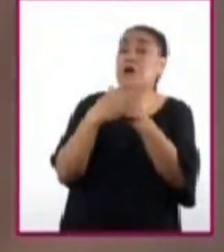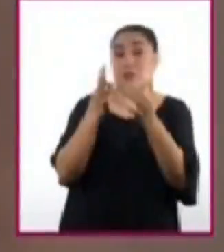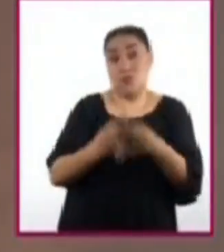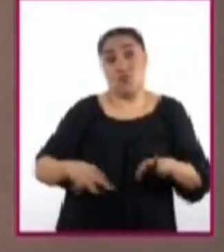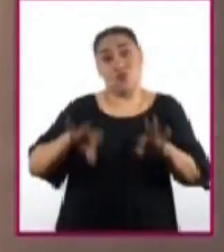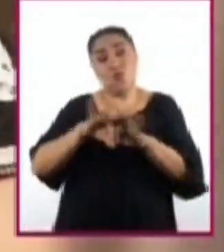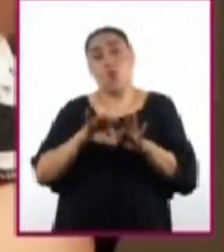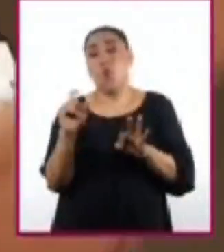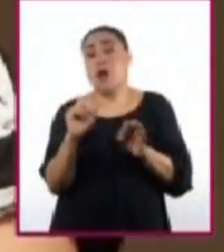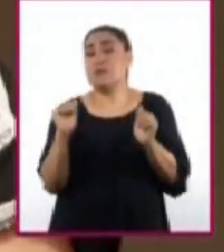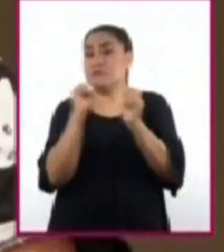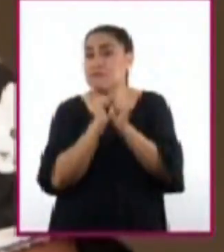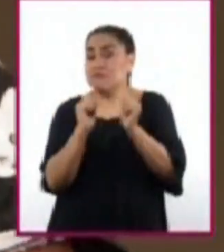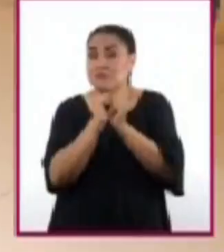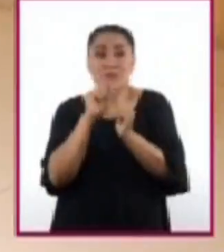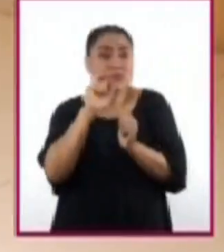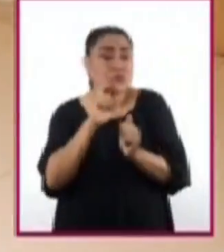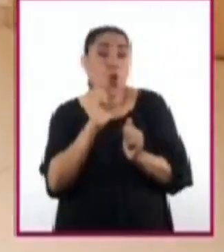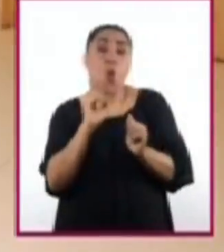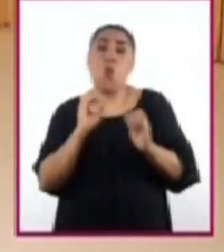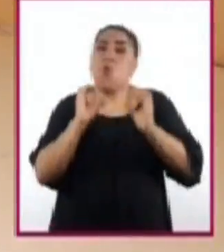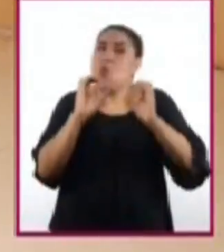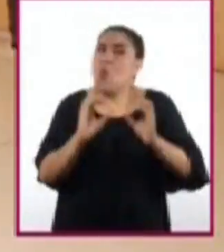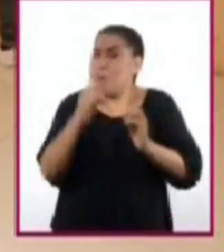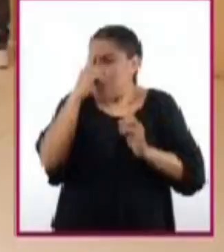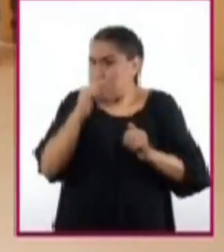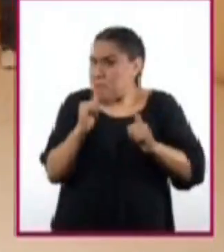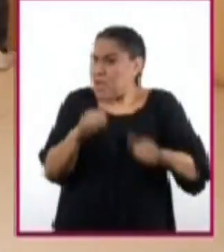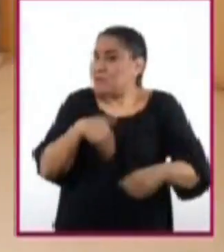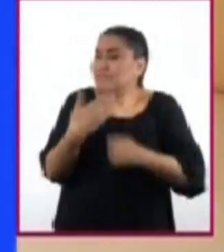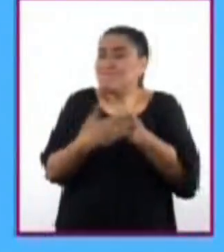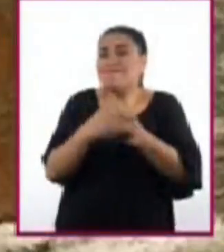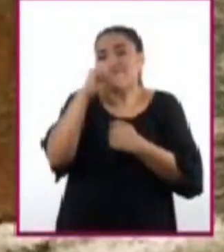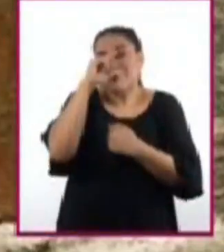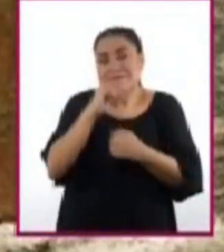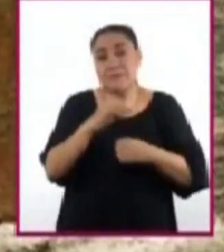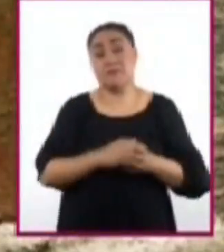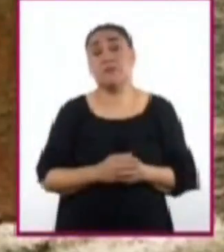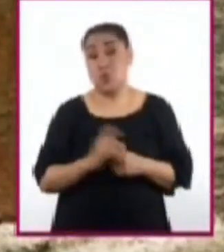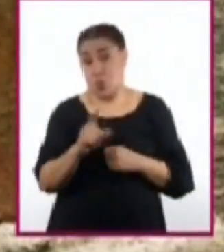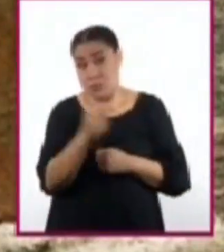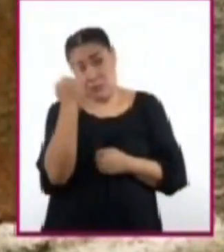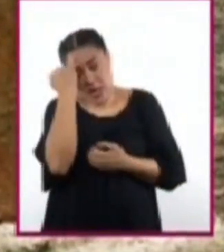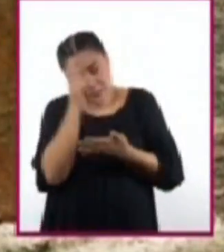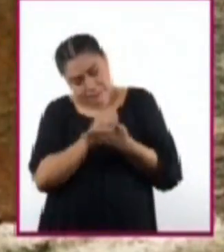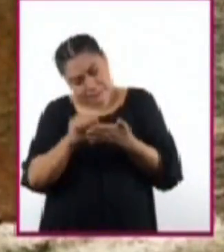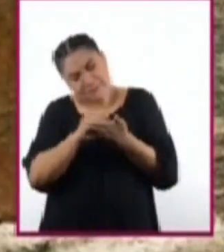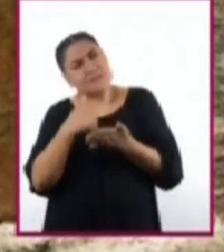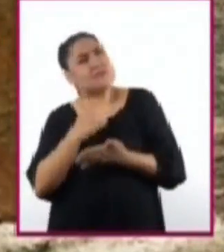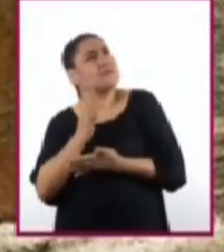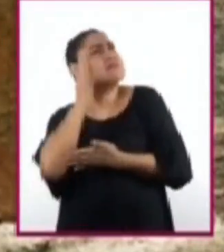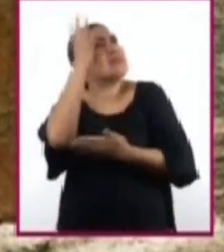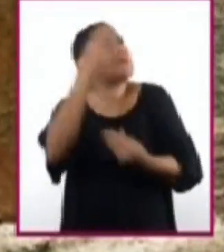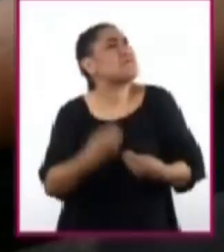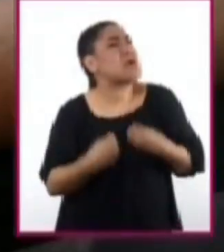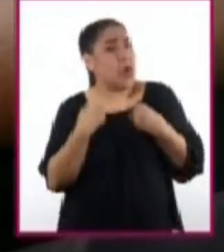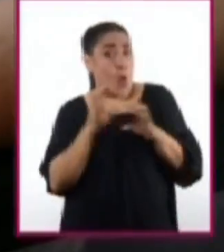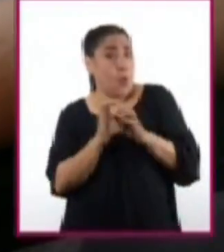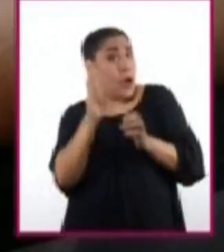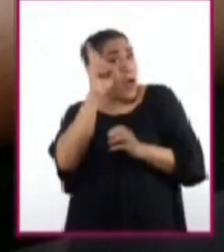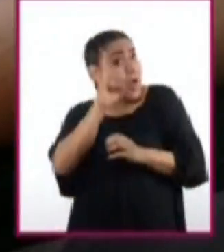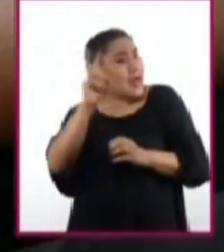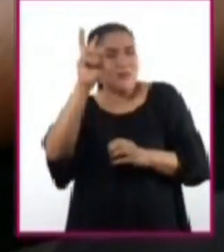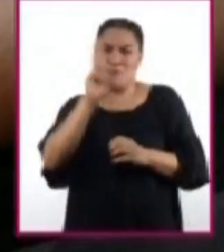la salud sexual y cómo protegerse para evitar un embarazo. Tener un proyecto de vida no solo es soñar el futuro,